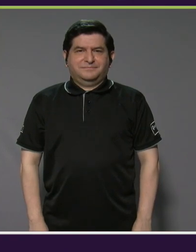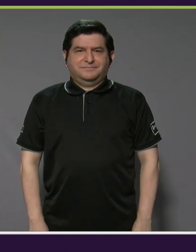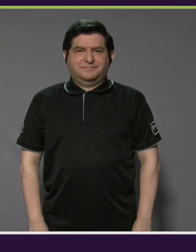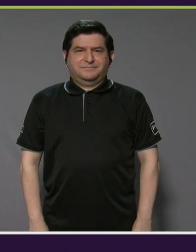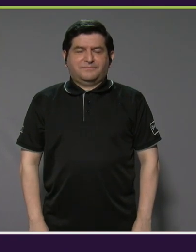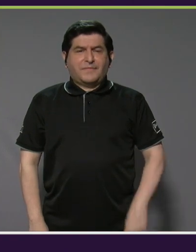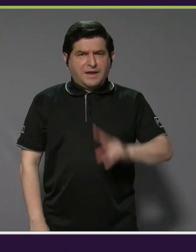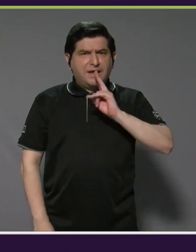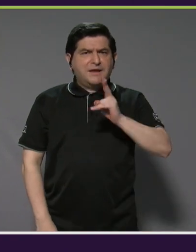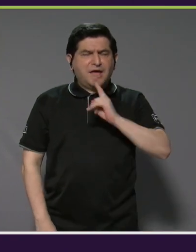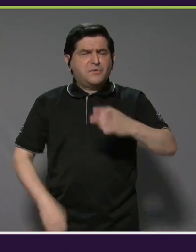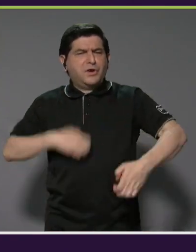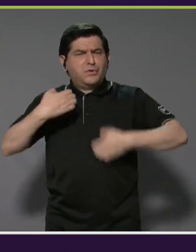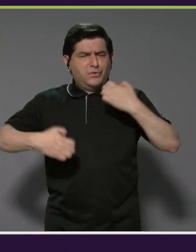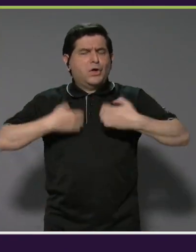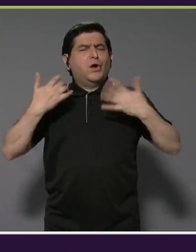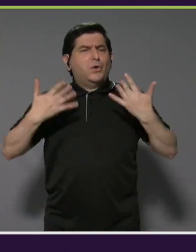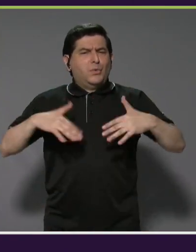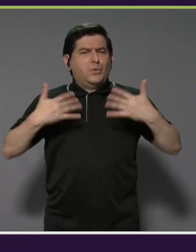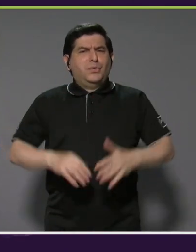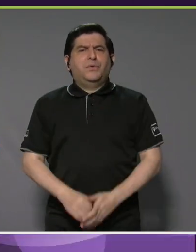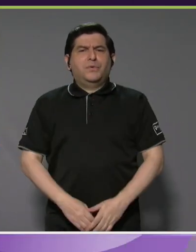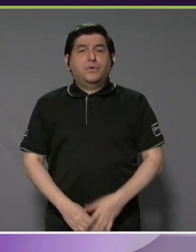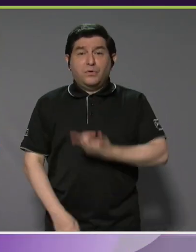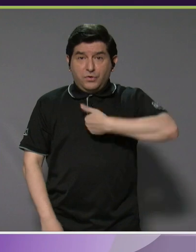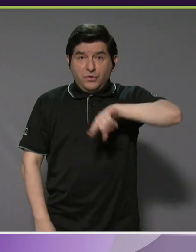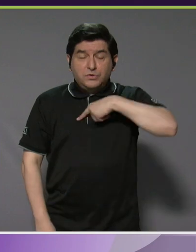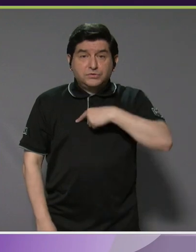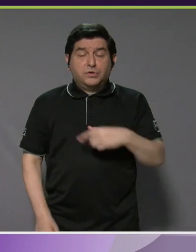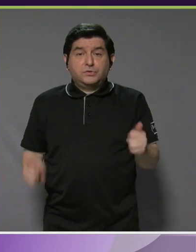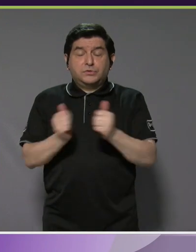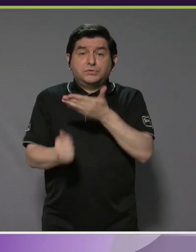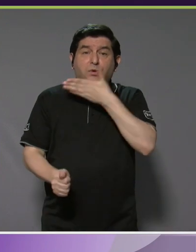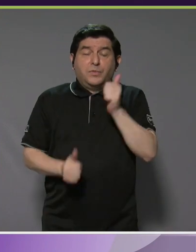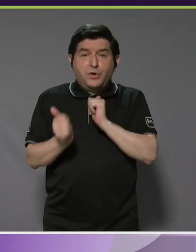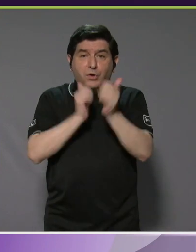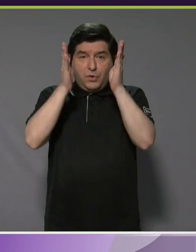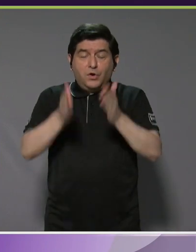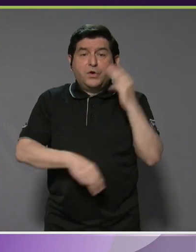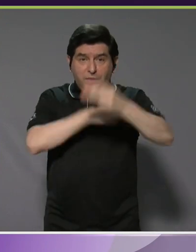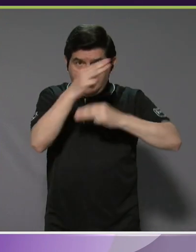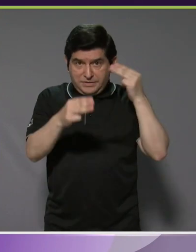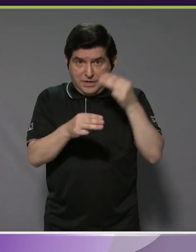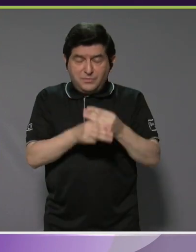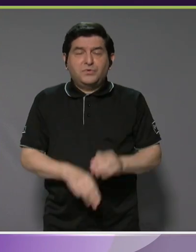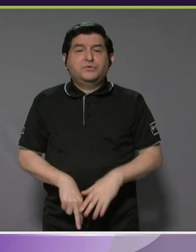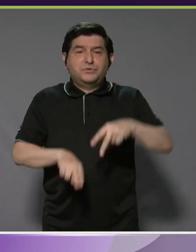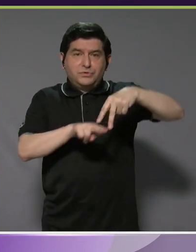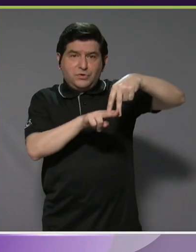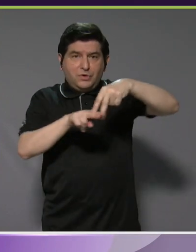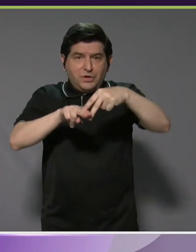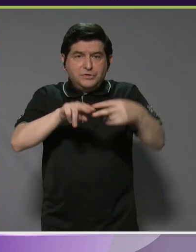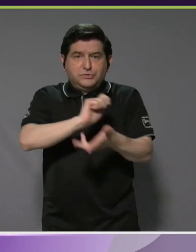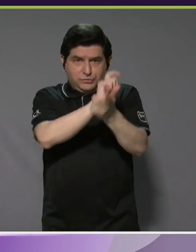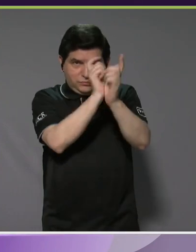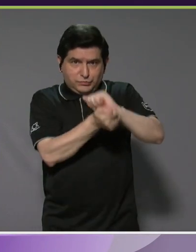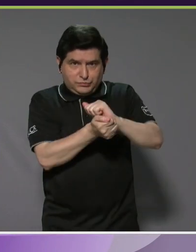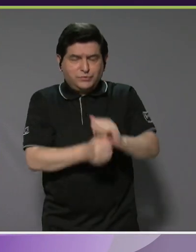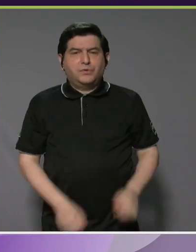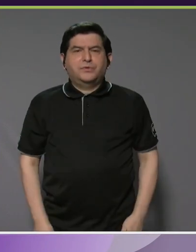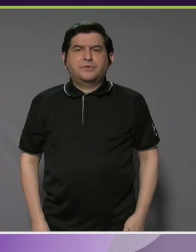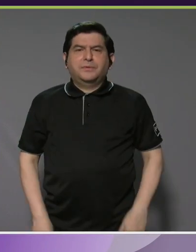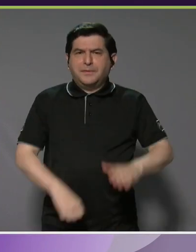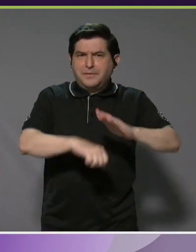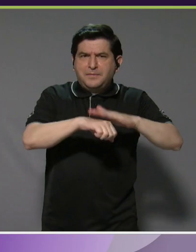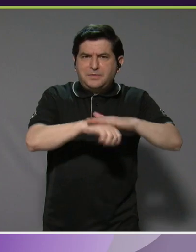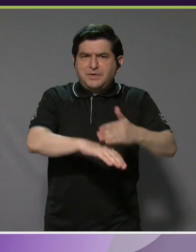La verdad es que nos emociona mucho porque estamos con los mejores deportistas del mundo en surf, de surf adaptado. Eso hace que